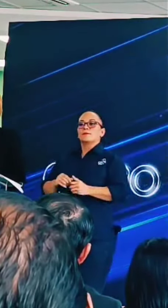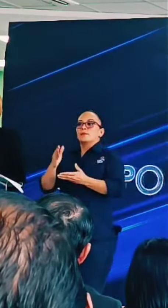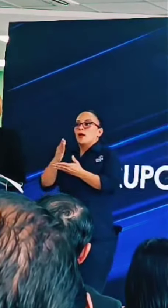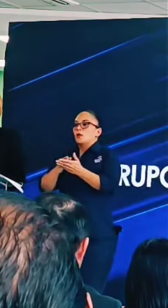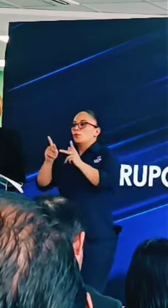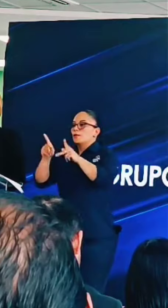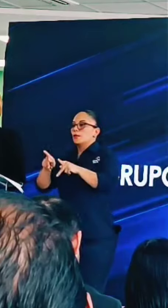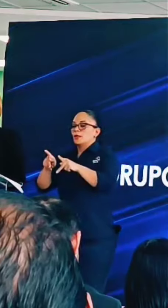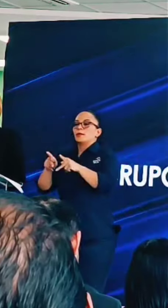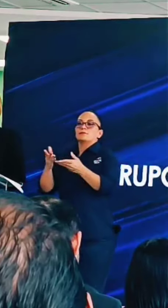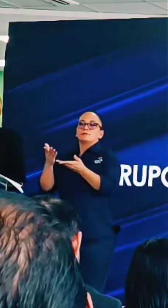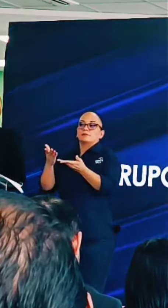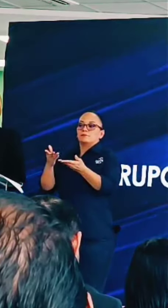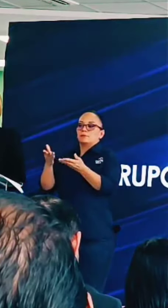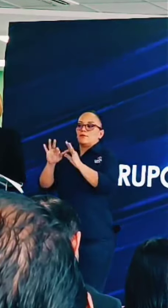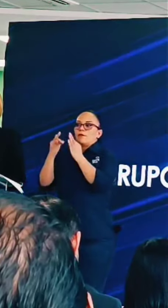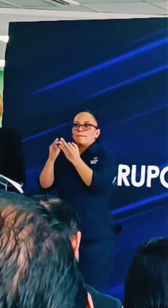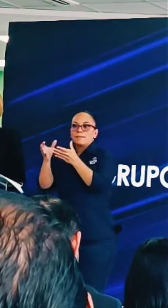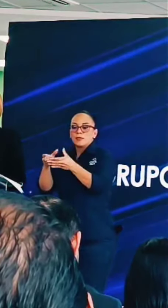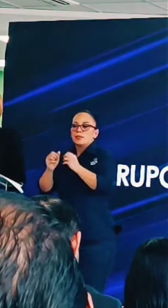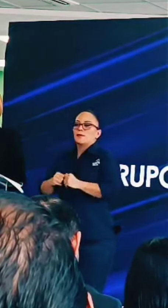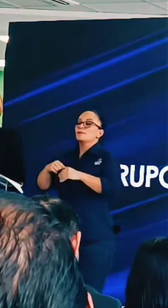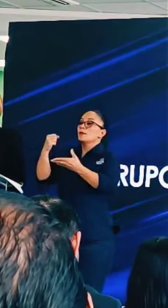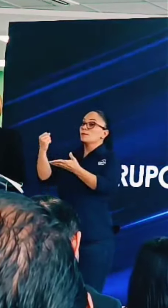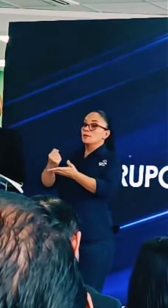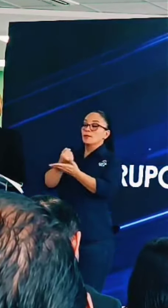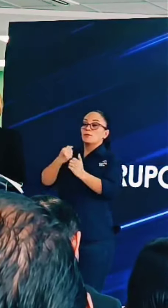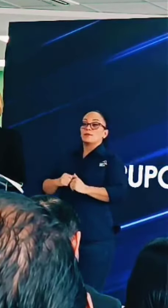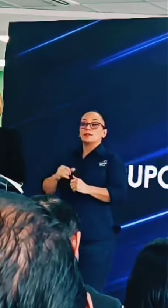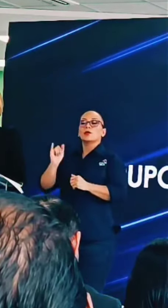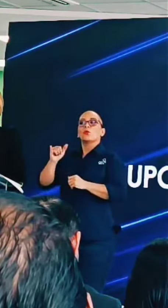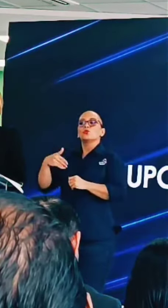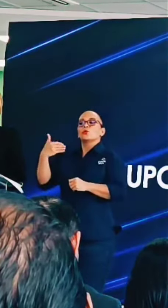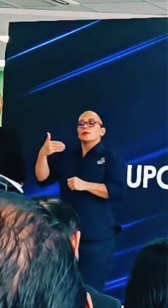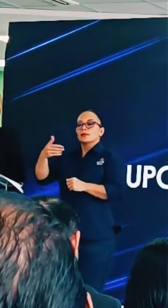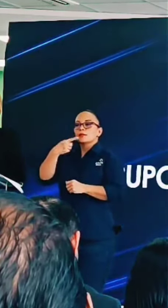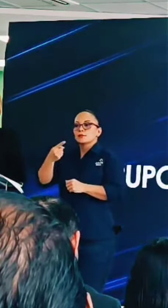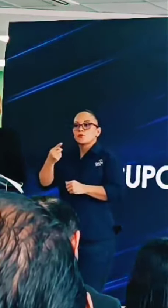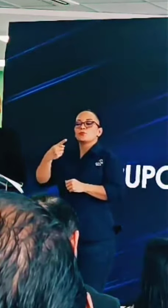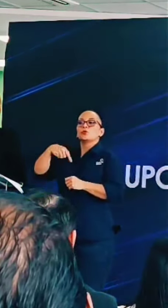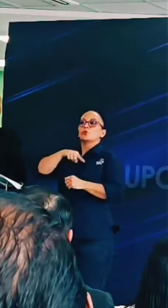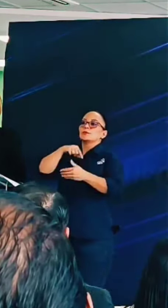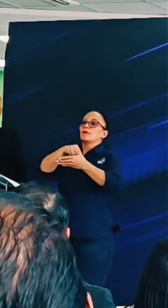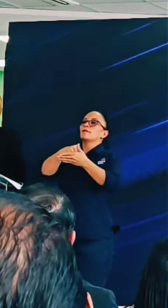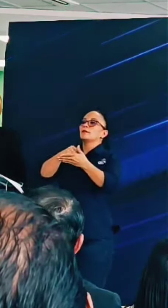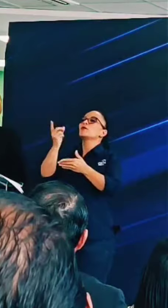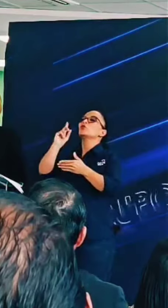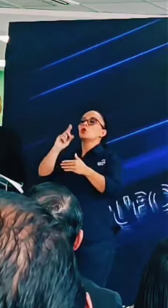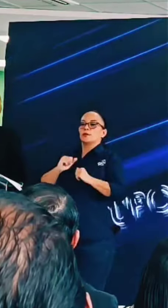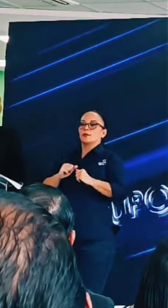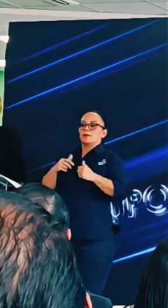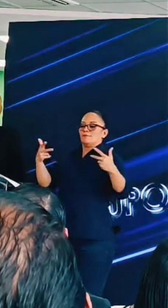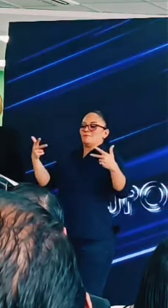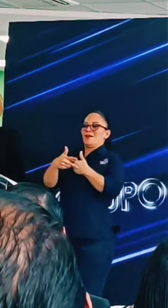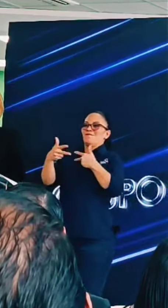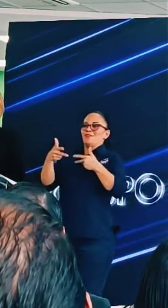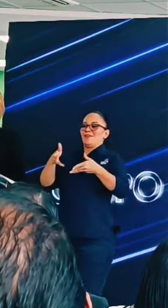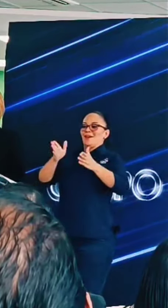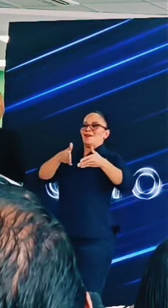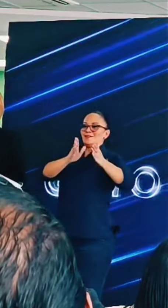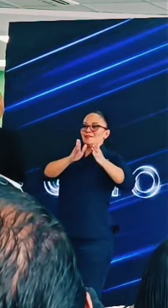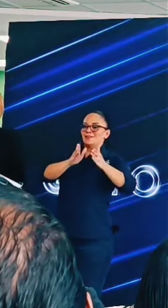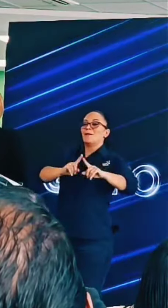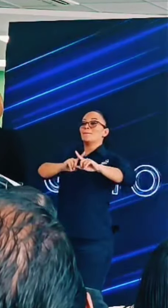miembro de la familia que lamentablemente, como lo he venido diciendo, nuestra batalla está en las carreteras, pero